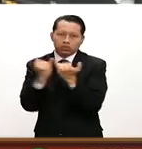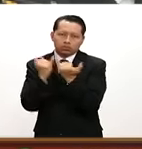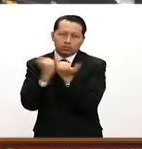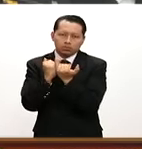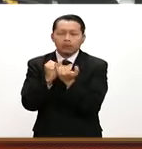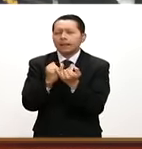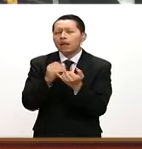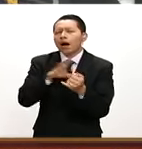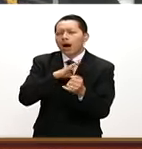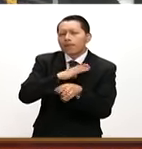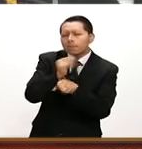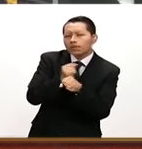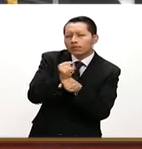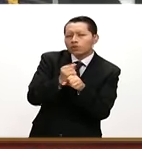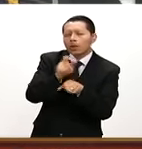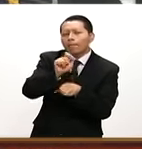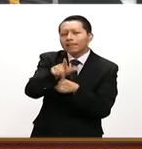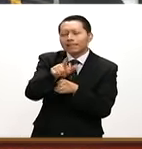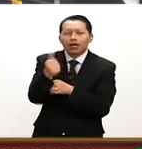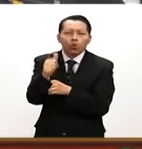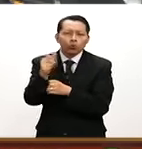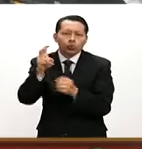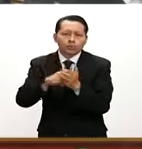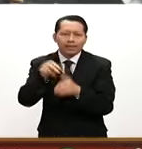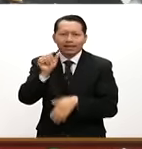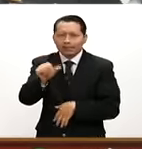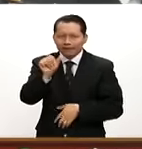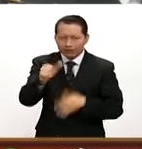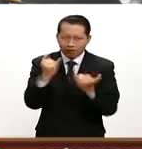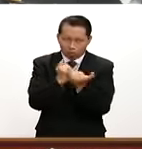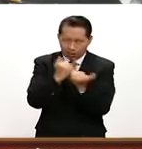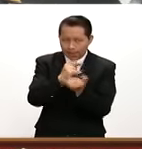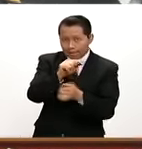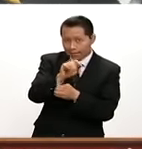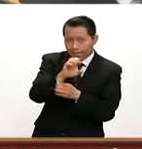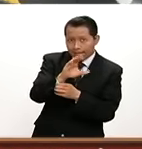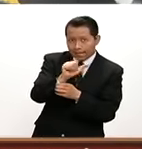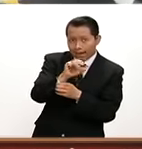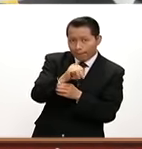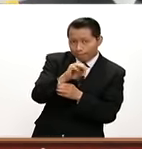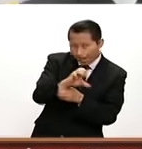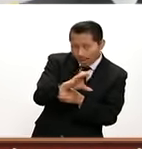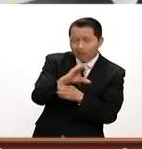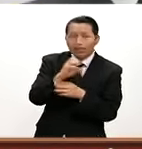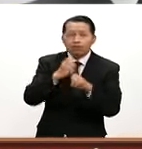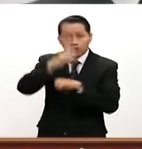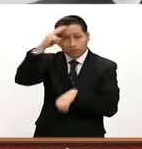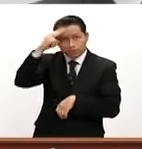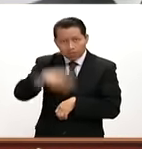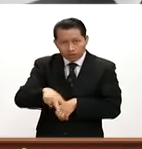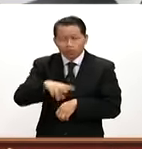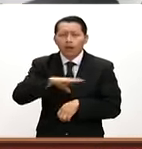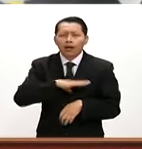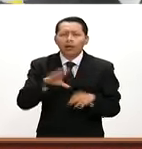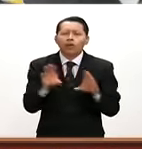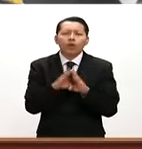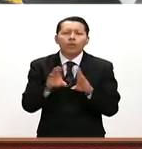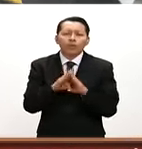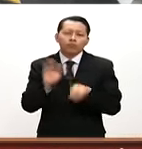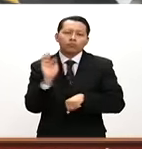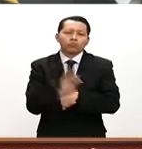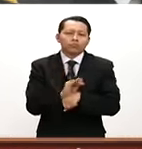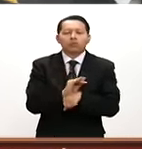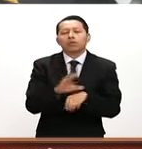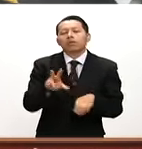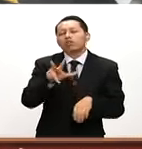investigación, el 27 de agosto del 2016, también en Tecámac, Estado de México, se efectuó una acción que culminó con la liberación de un